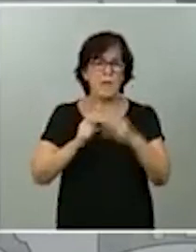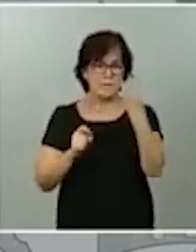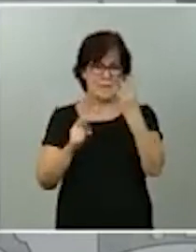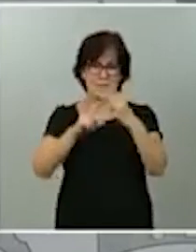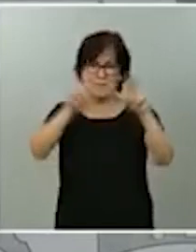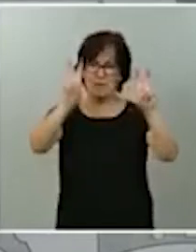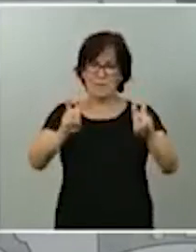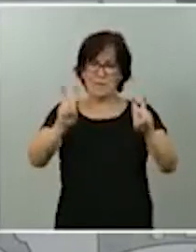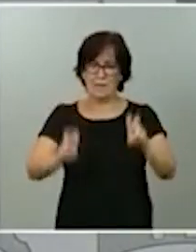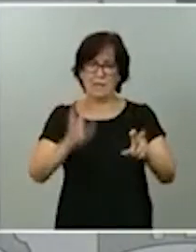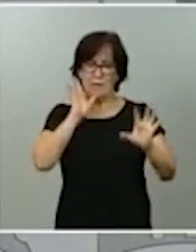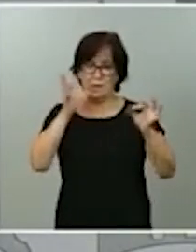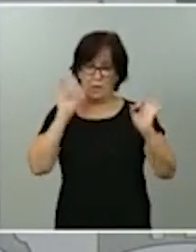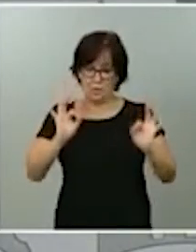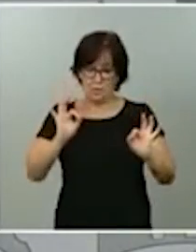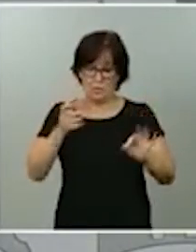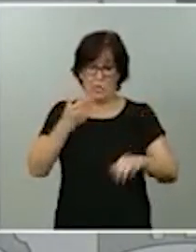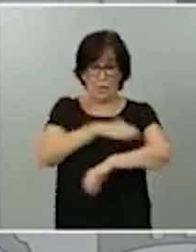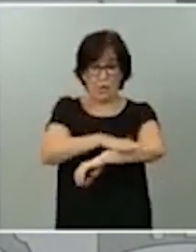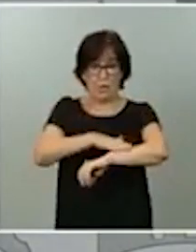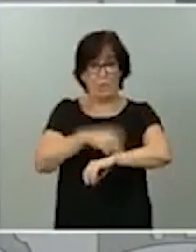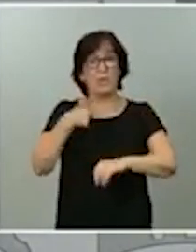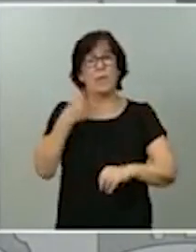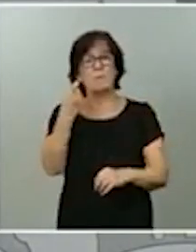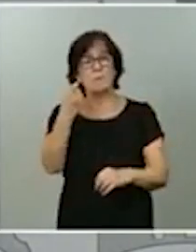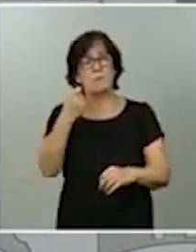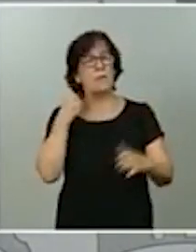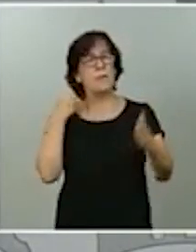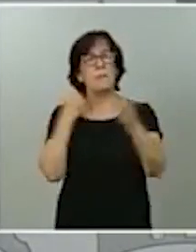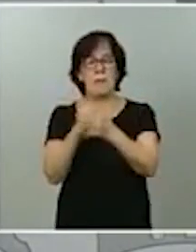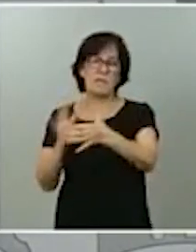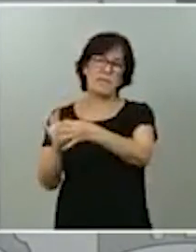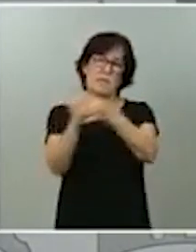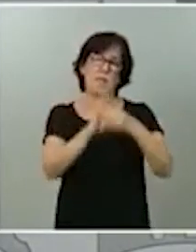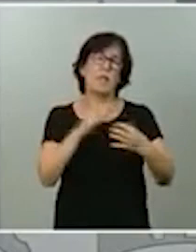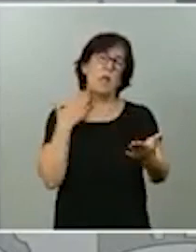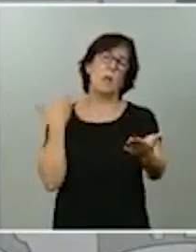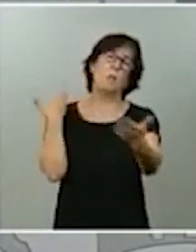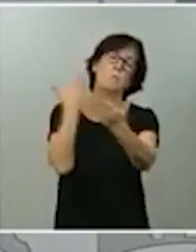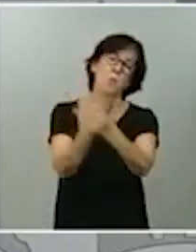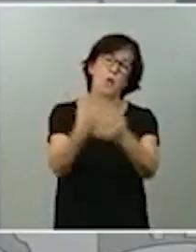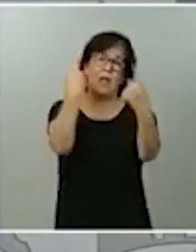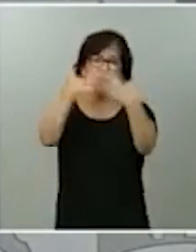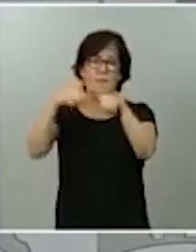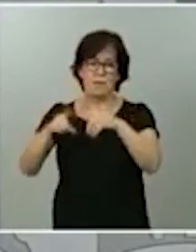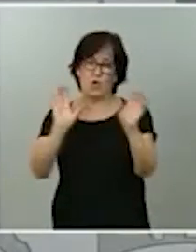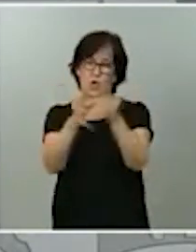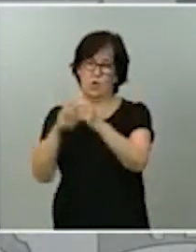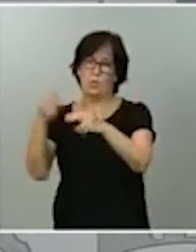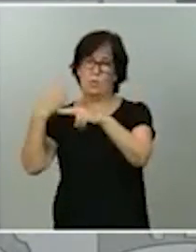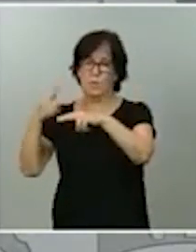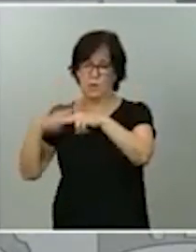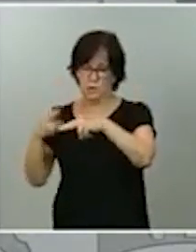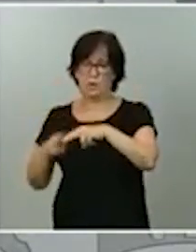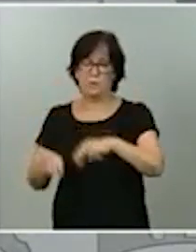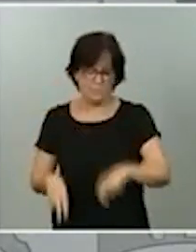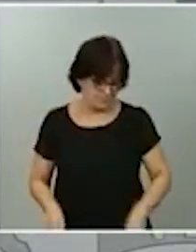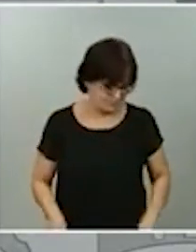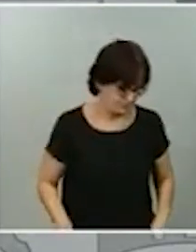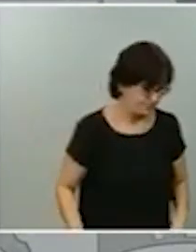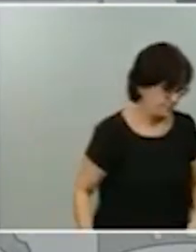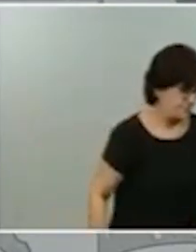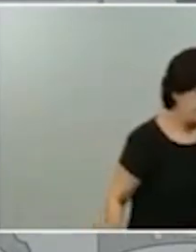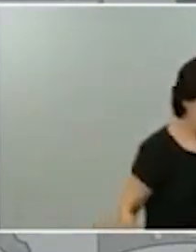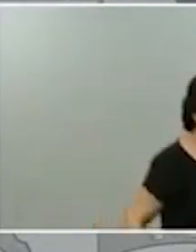a juicio del Gobierno que van a requerir una máxima unidad y que voy a proponer a las distintas fuerzas parlamentarias. En primer lugar, desterremos